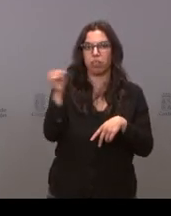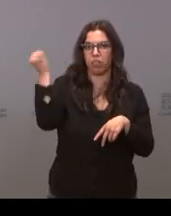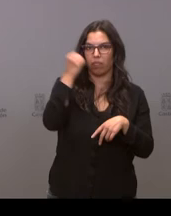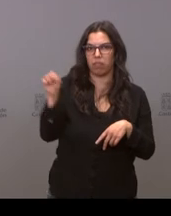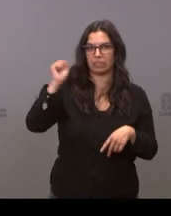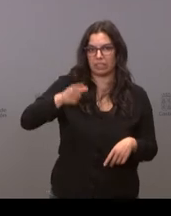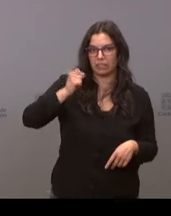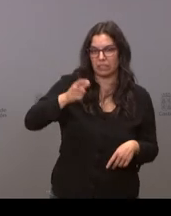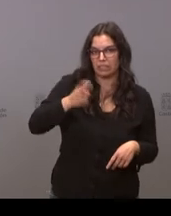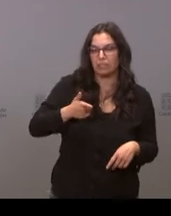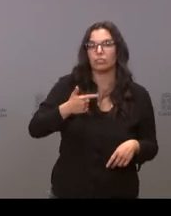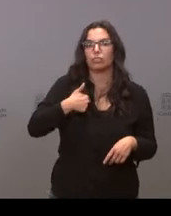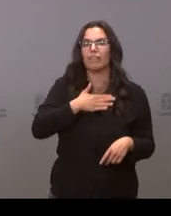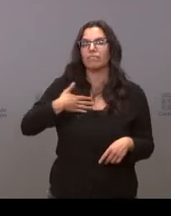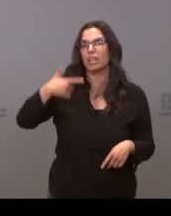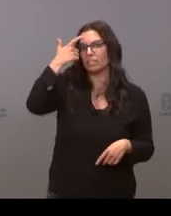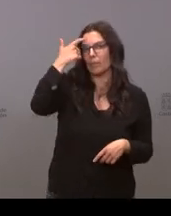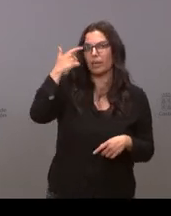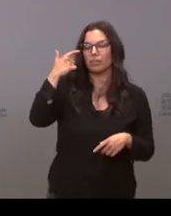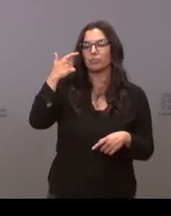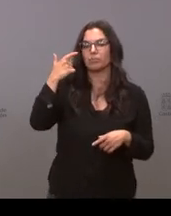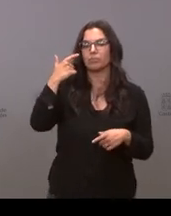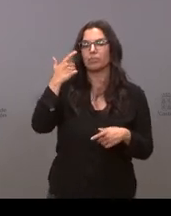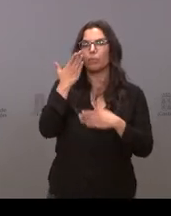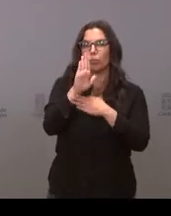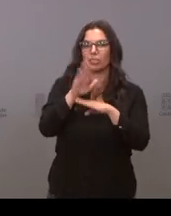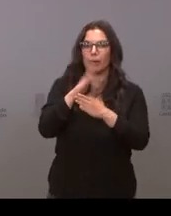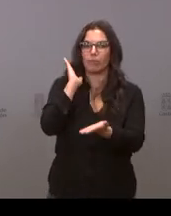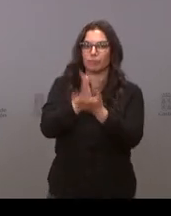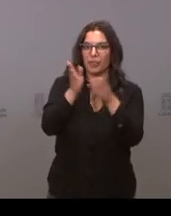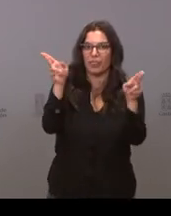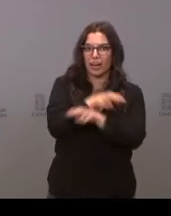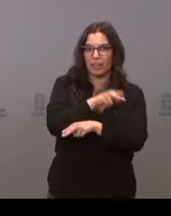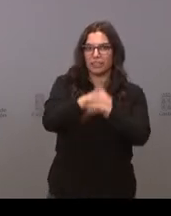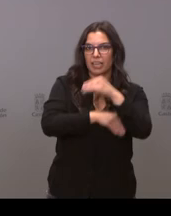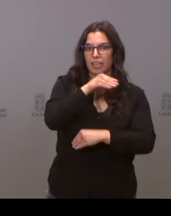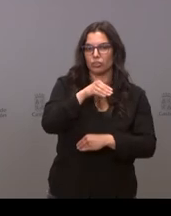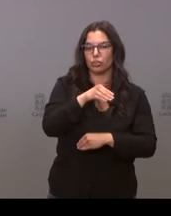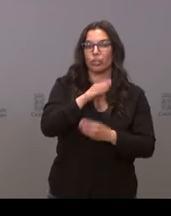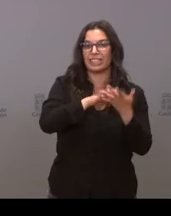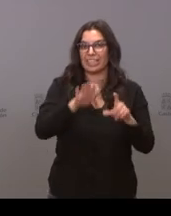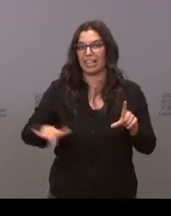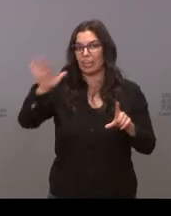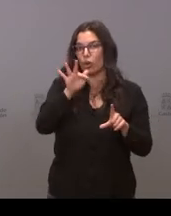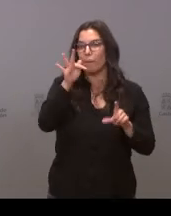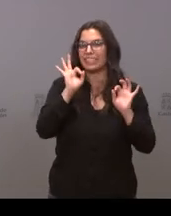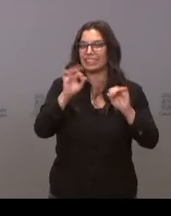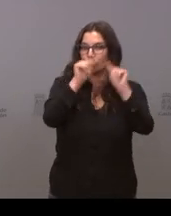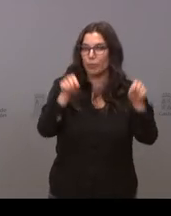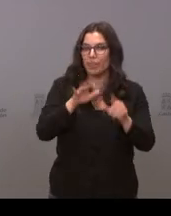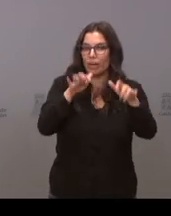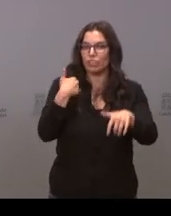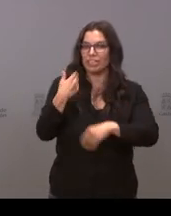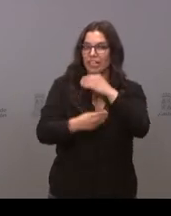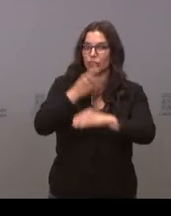medidas anti-covid quería saber cuántas propuestas de cierre se han hecho en Castilla y León y cuántas en la provincia de León y si se ha efectuado algún cierre